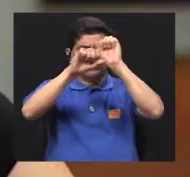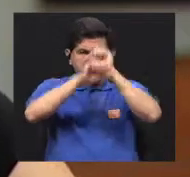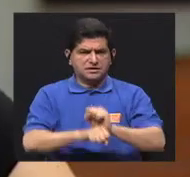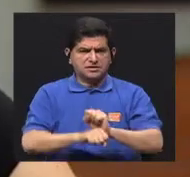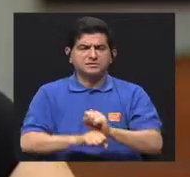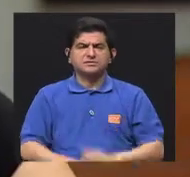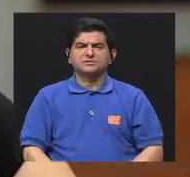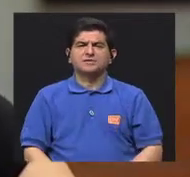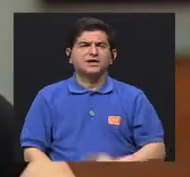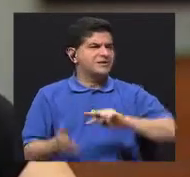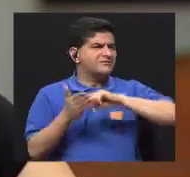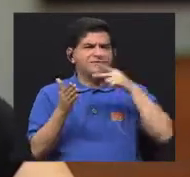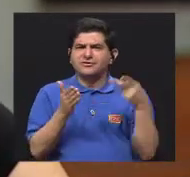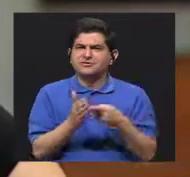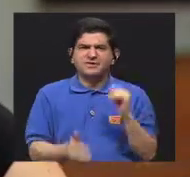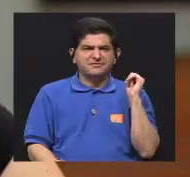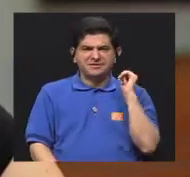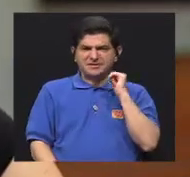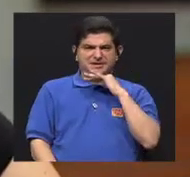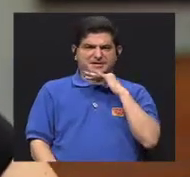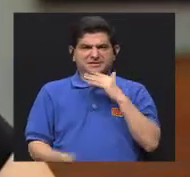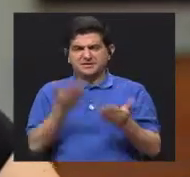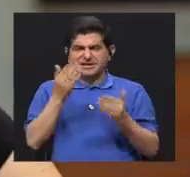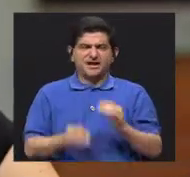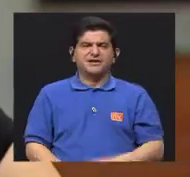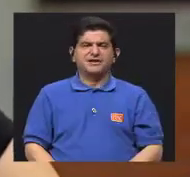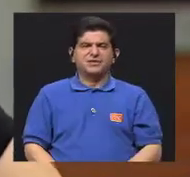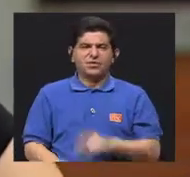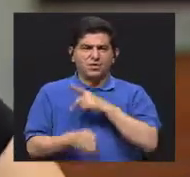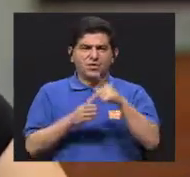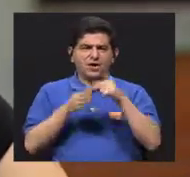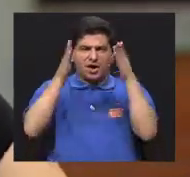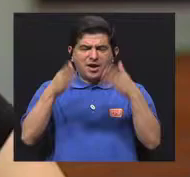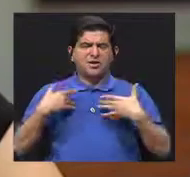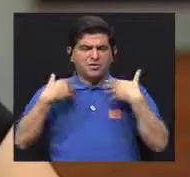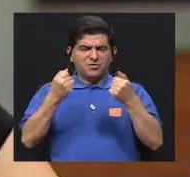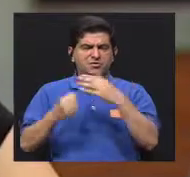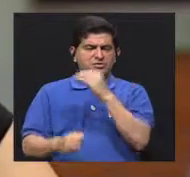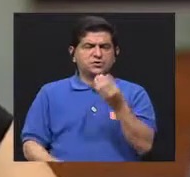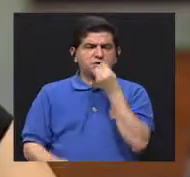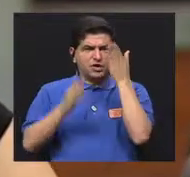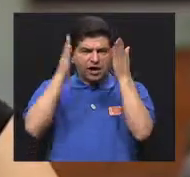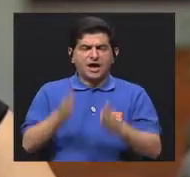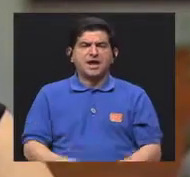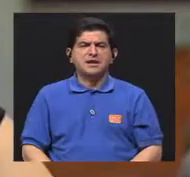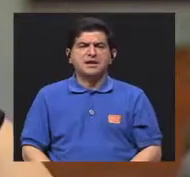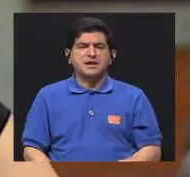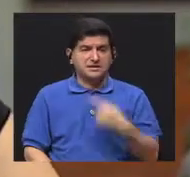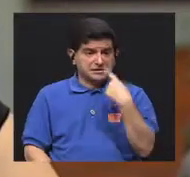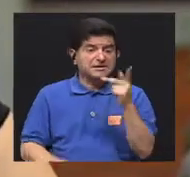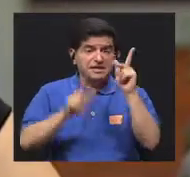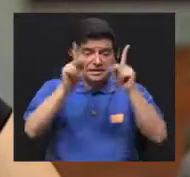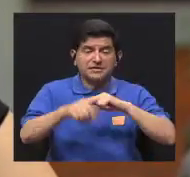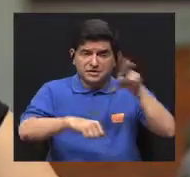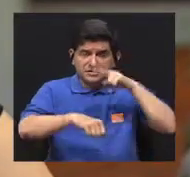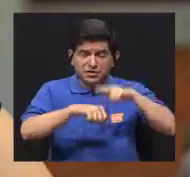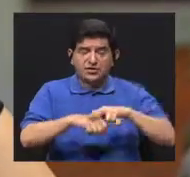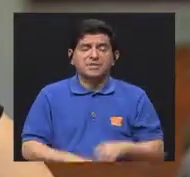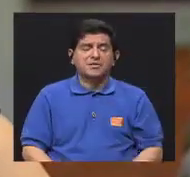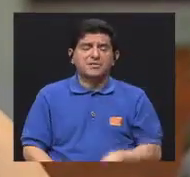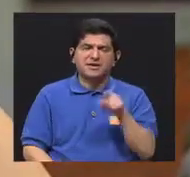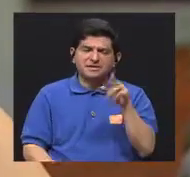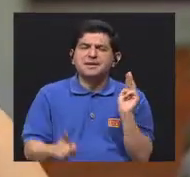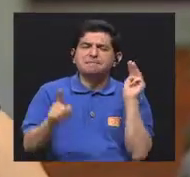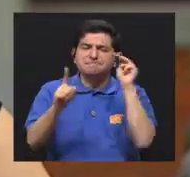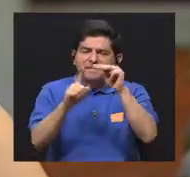algo, digamos, que esté extraño a lo que es el nutricionista profesional en salud. Generalmente en consulta se le recomienda al paciente establecerse